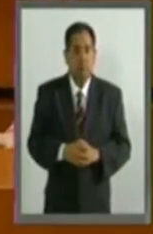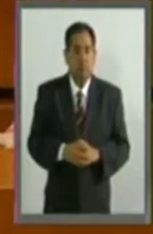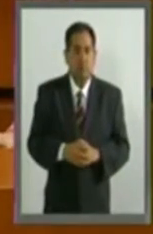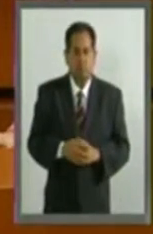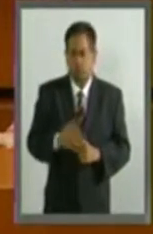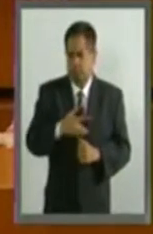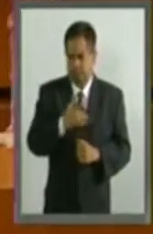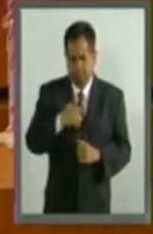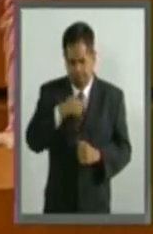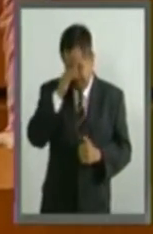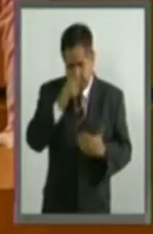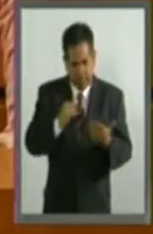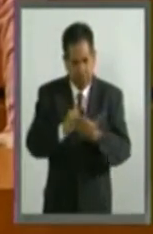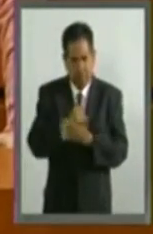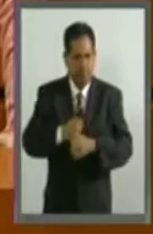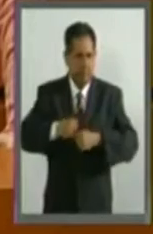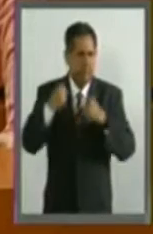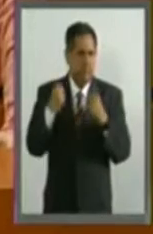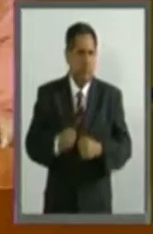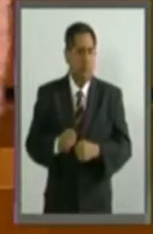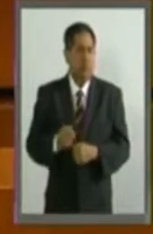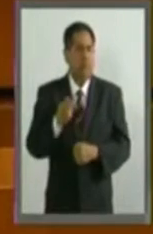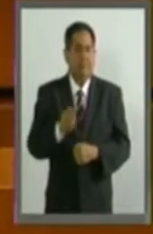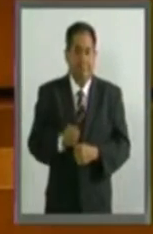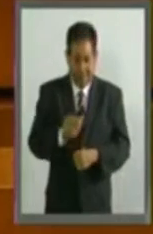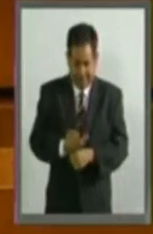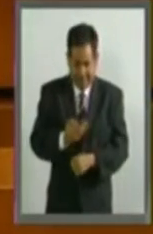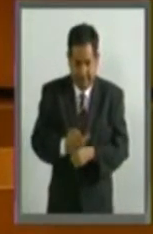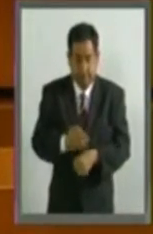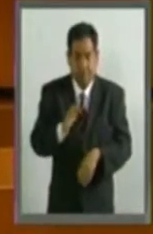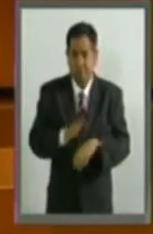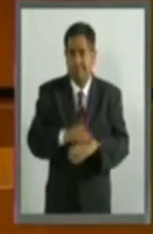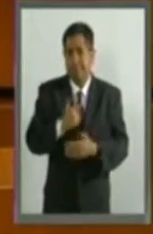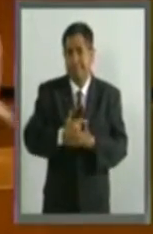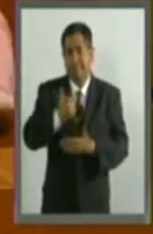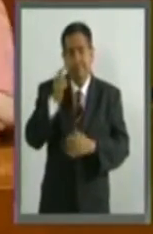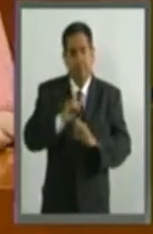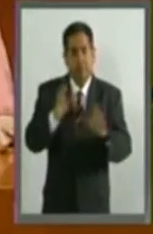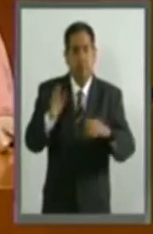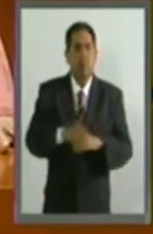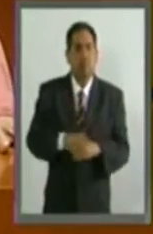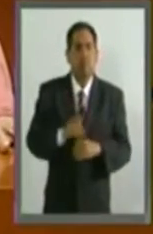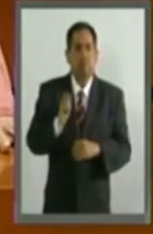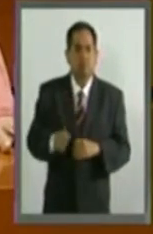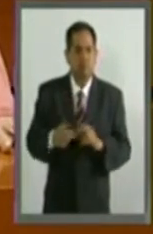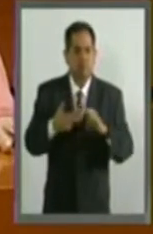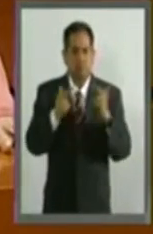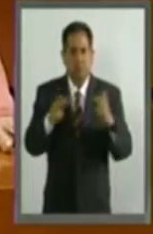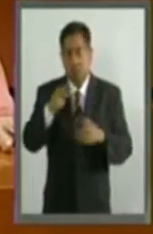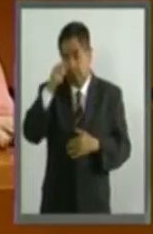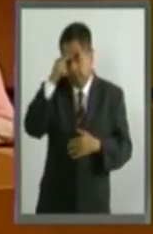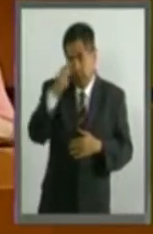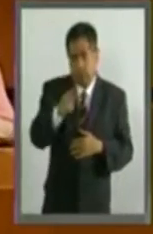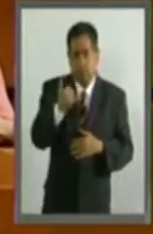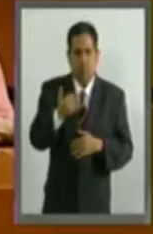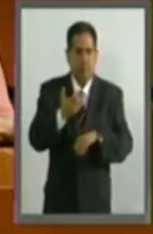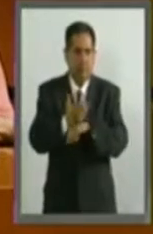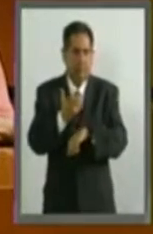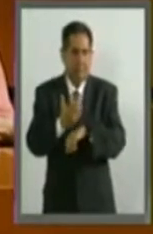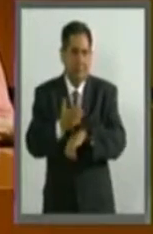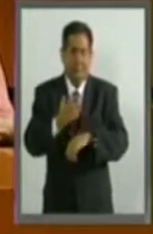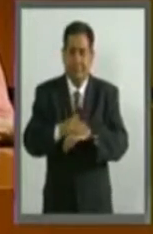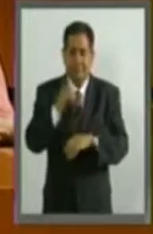absolutamente convencida, que este es el momento más grave de la relación entre México y Estados Unidos,